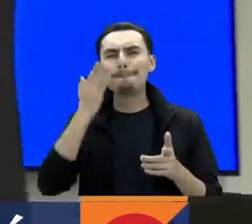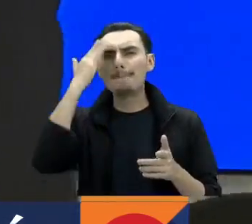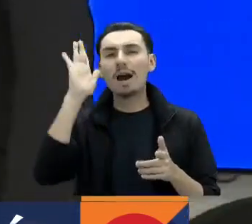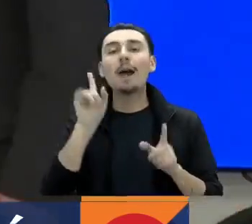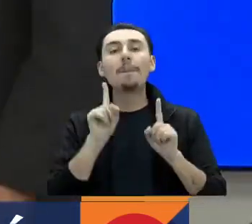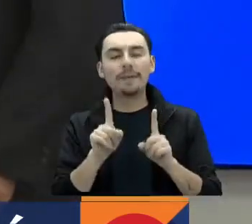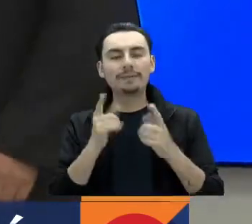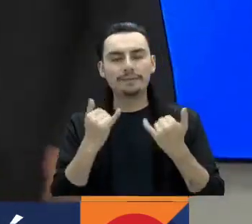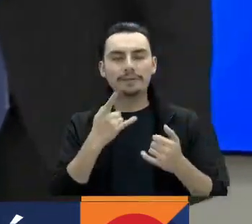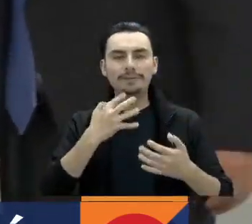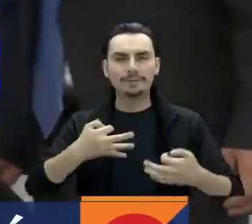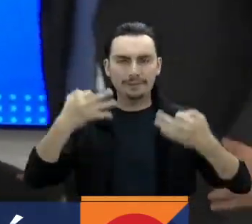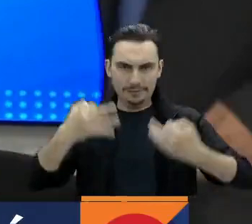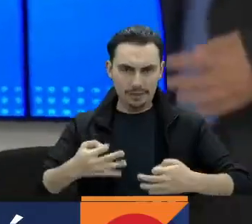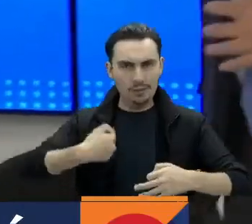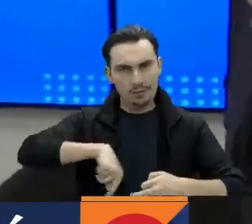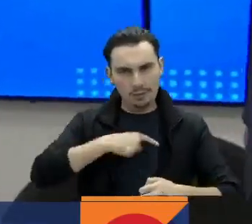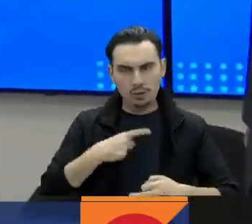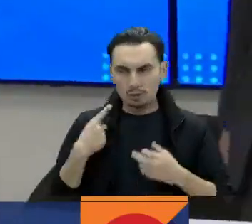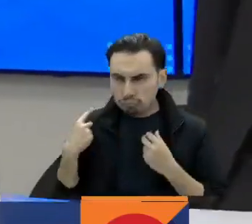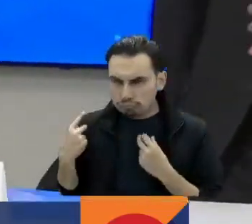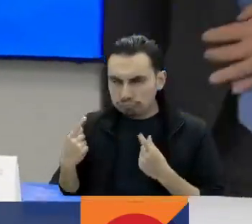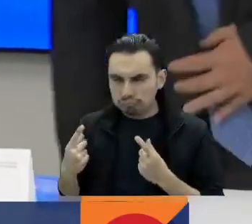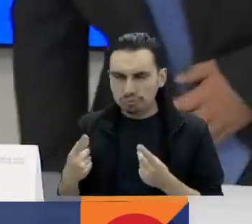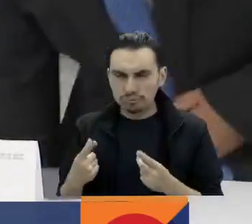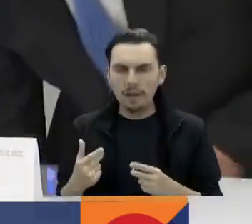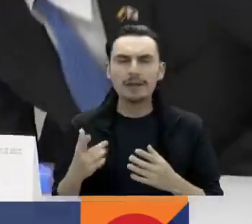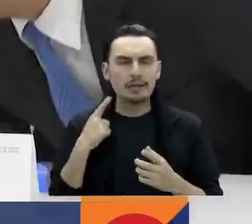Carolina Corcho aseguró que están haciendo lo posible para aplicarlas cuanto antes.